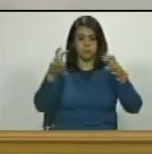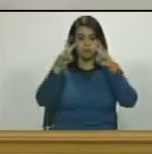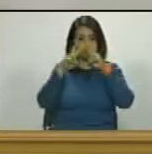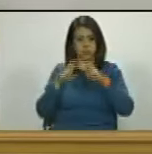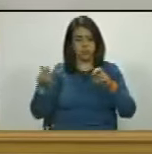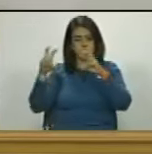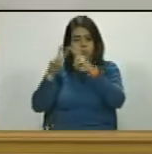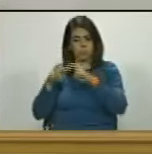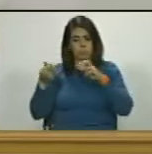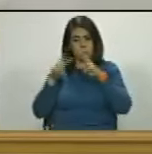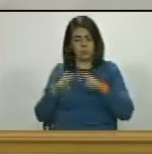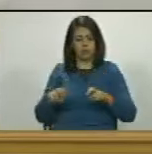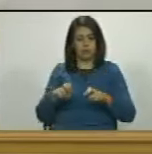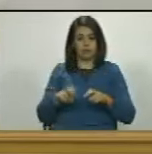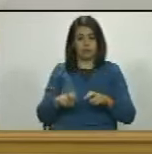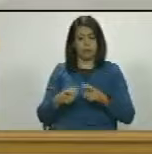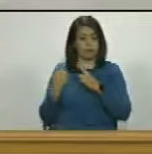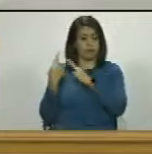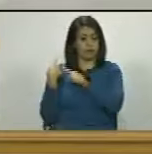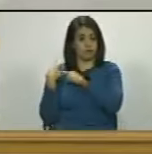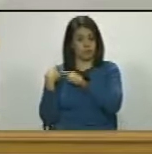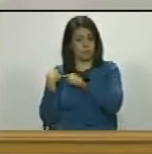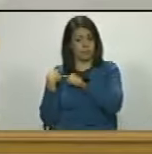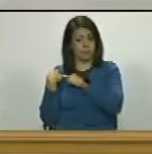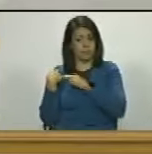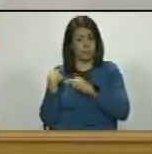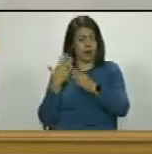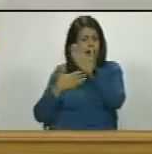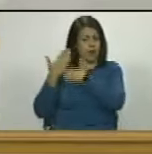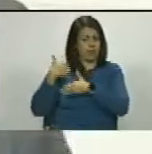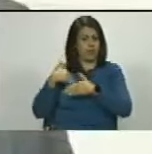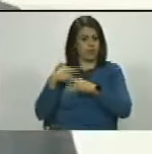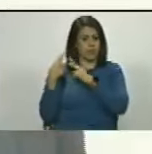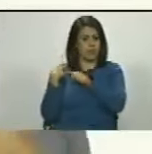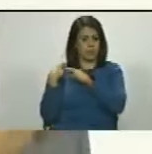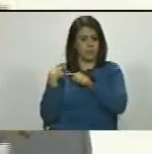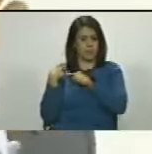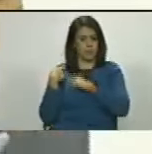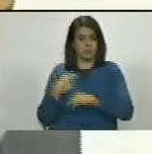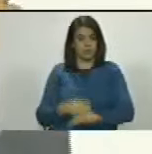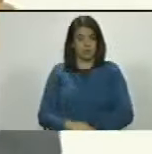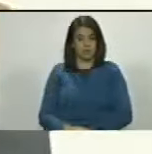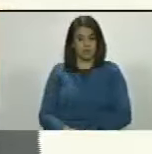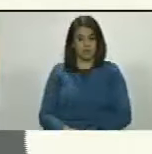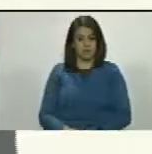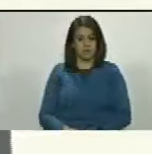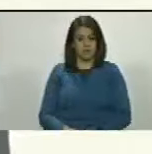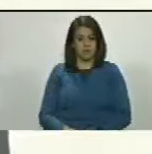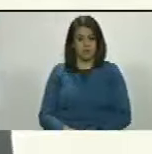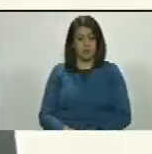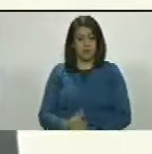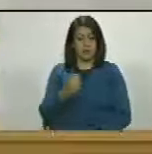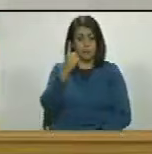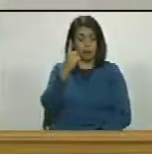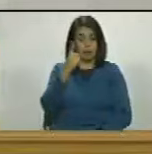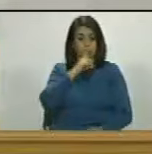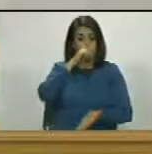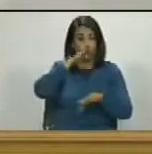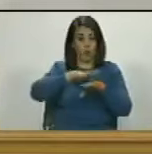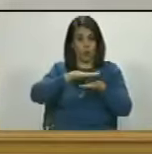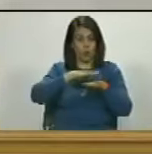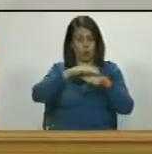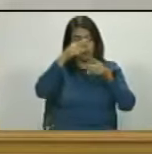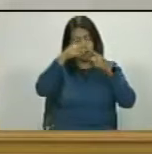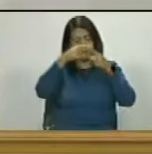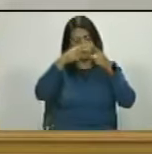a esos delegados o esos ciudadanos y ciudadanas que el primer delito que